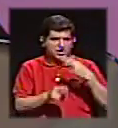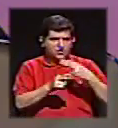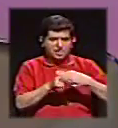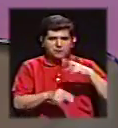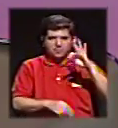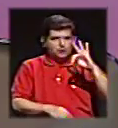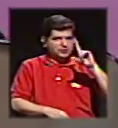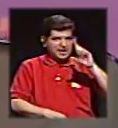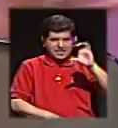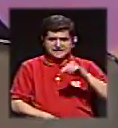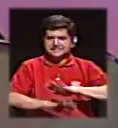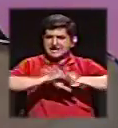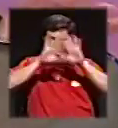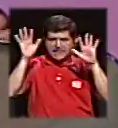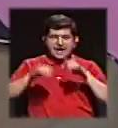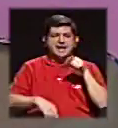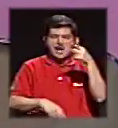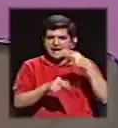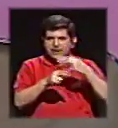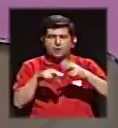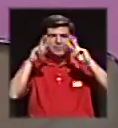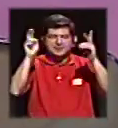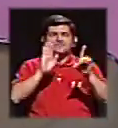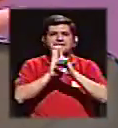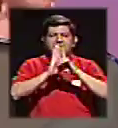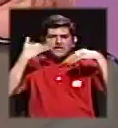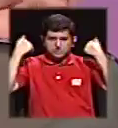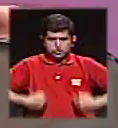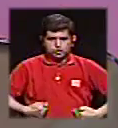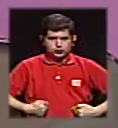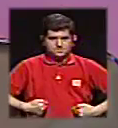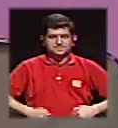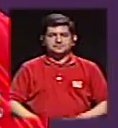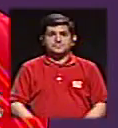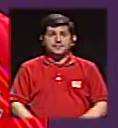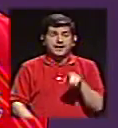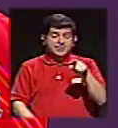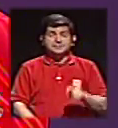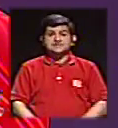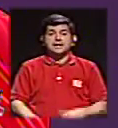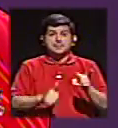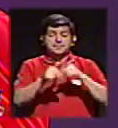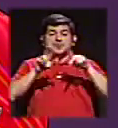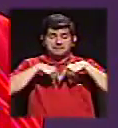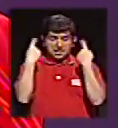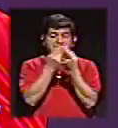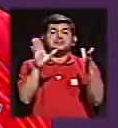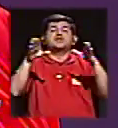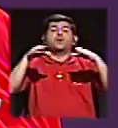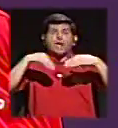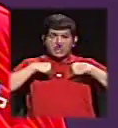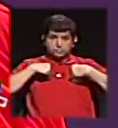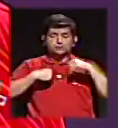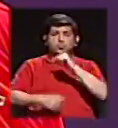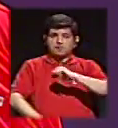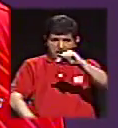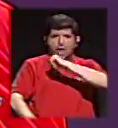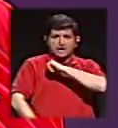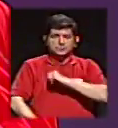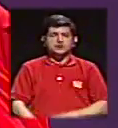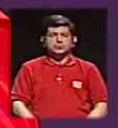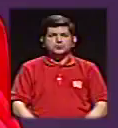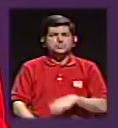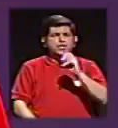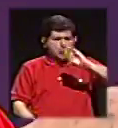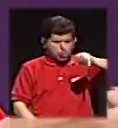por el TLC. Quedó claro que la nombra por el tema de derechos humanos. Digamos, es el primer partido que vemos que asume como una actitud así. Y